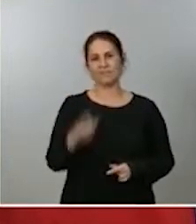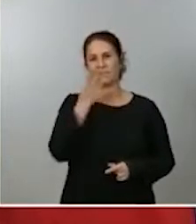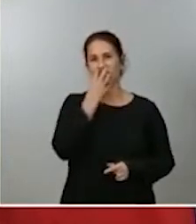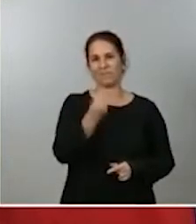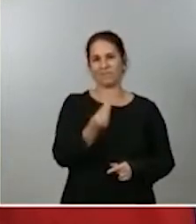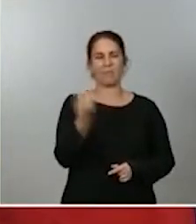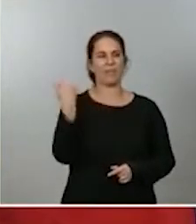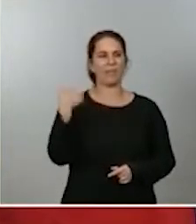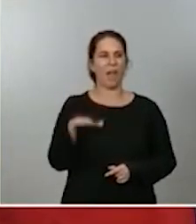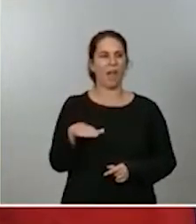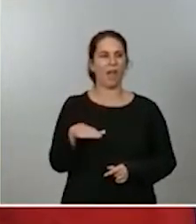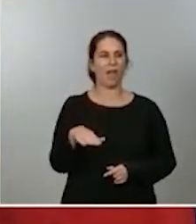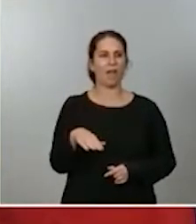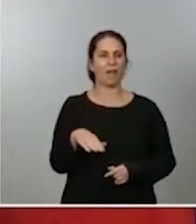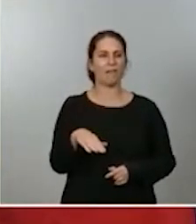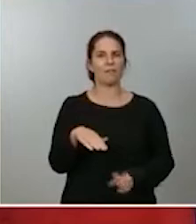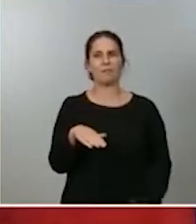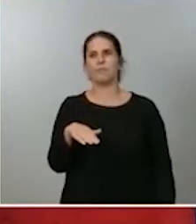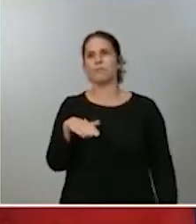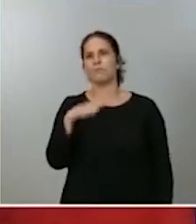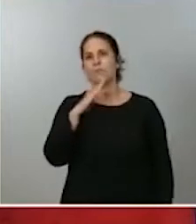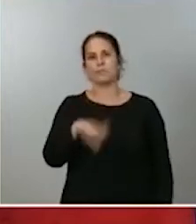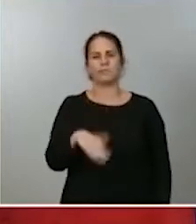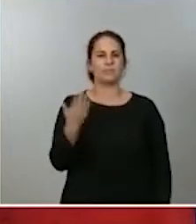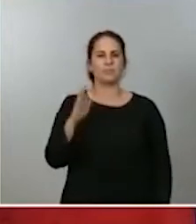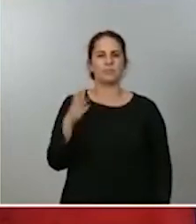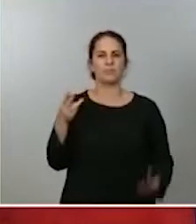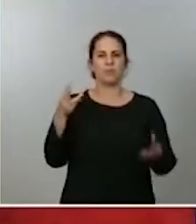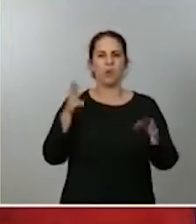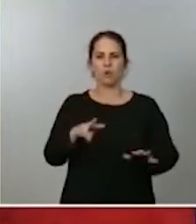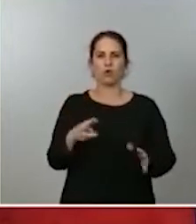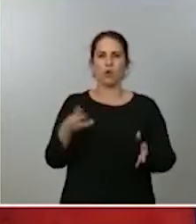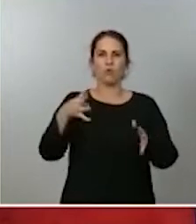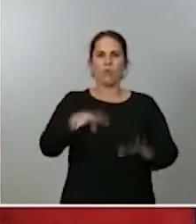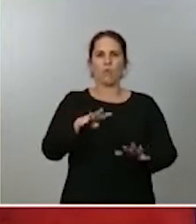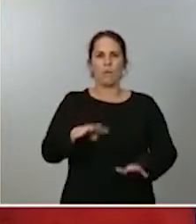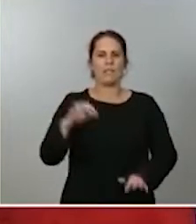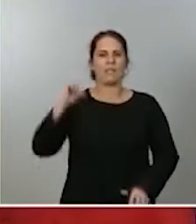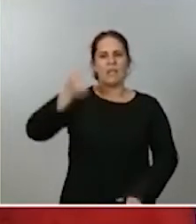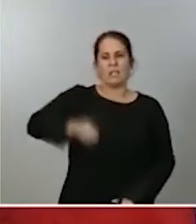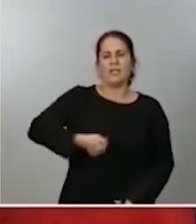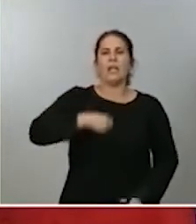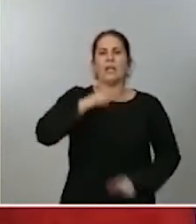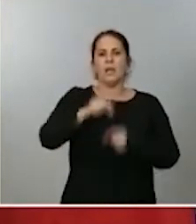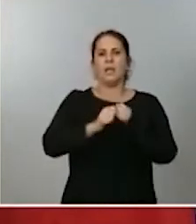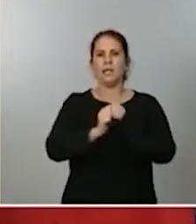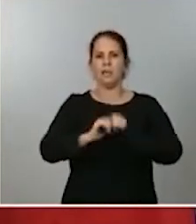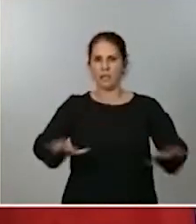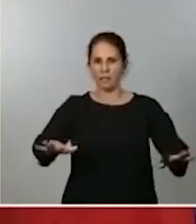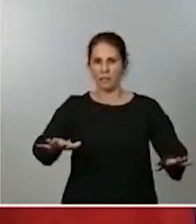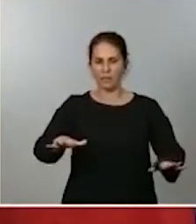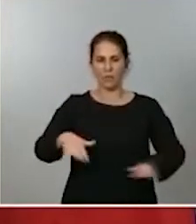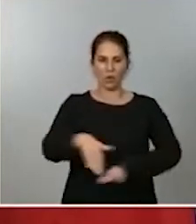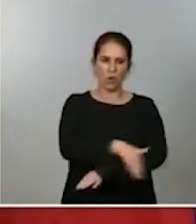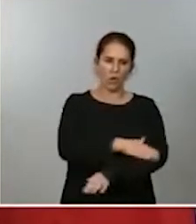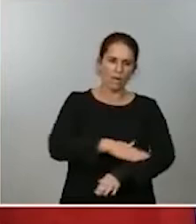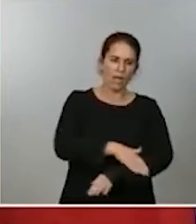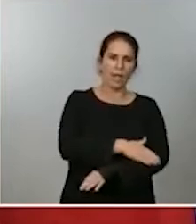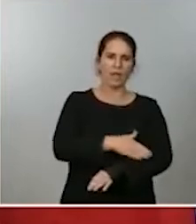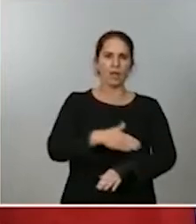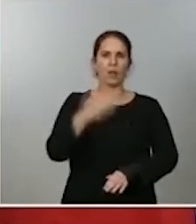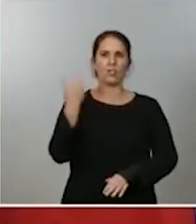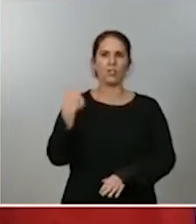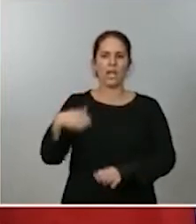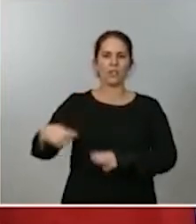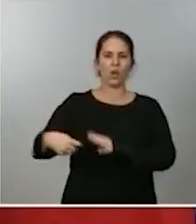yo diría que ocho o nueve meses de pandemia es difícil que el gobierno le pueda acoger con el paso cambiado ninguna solicitud